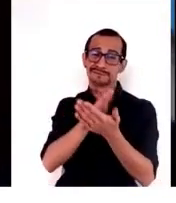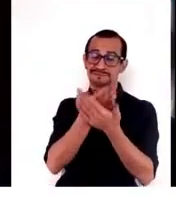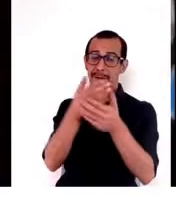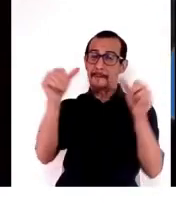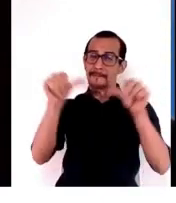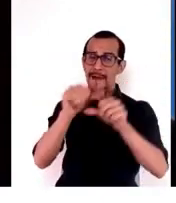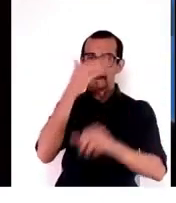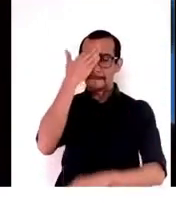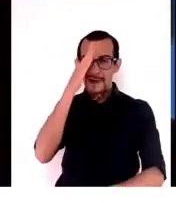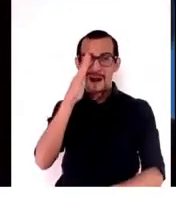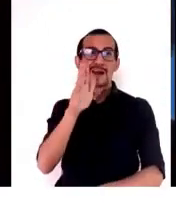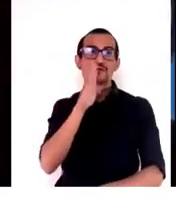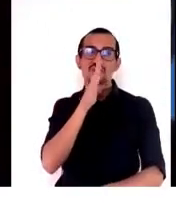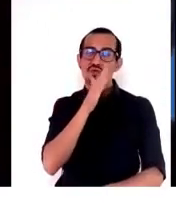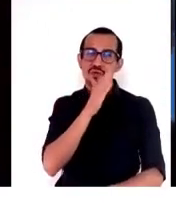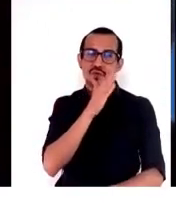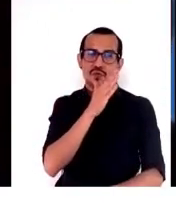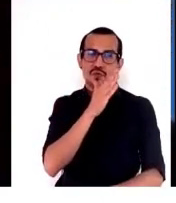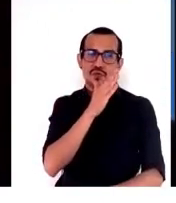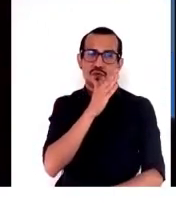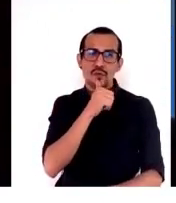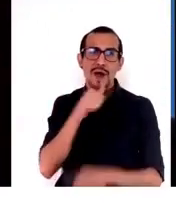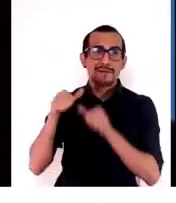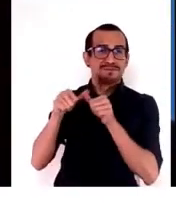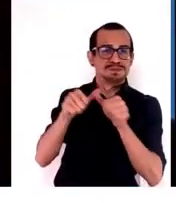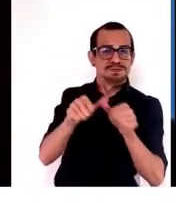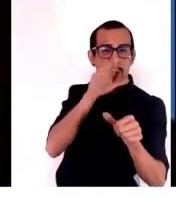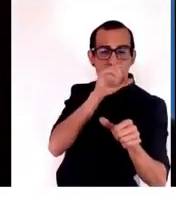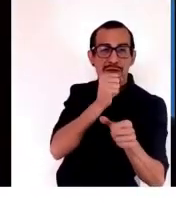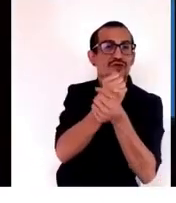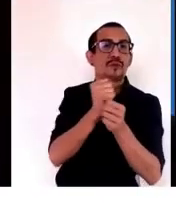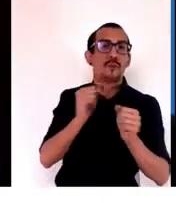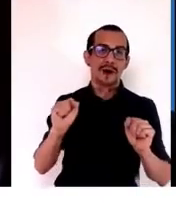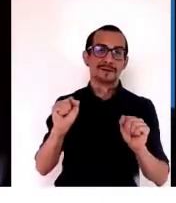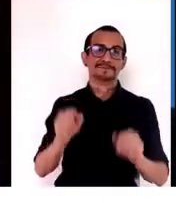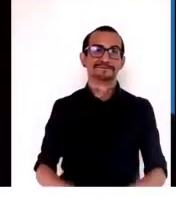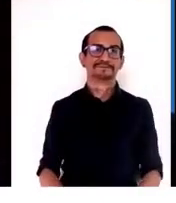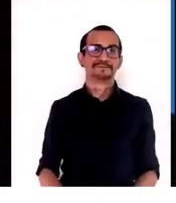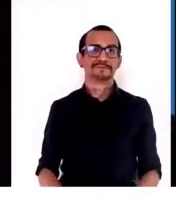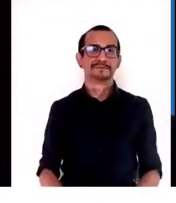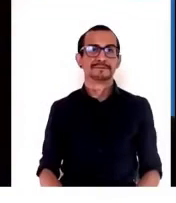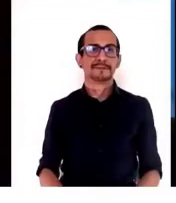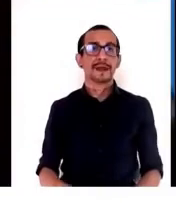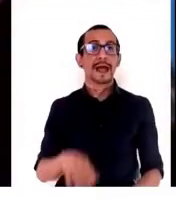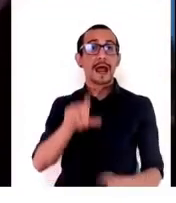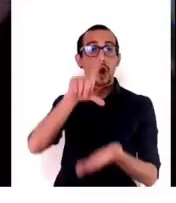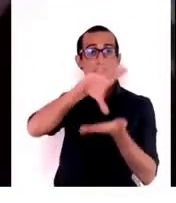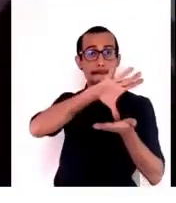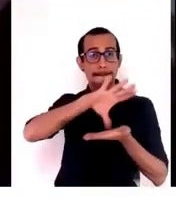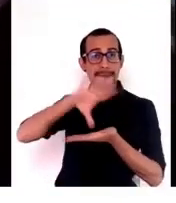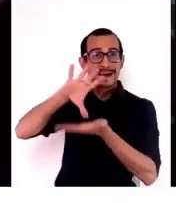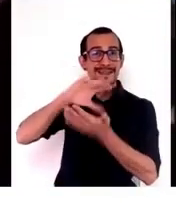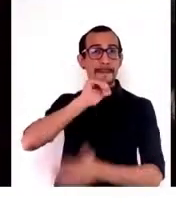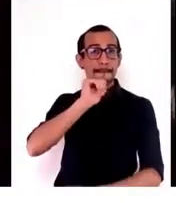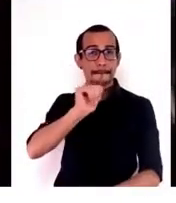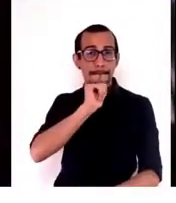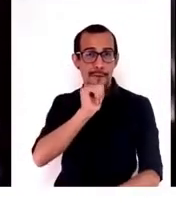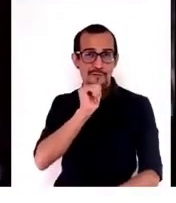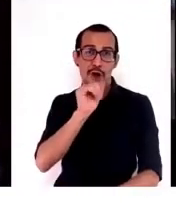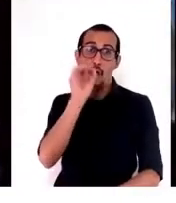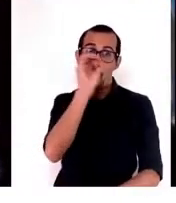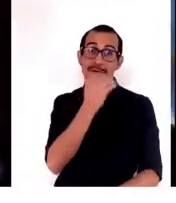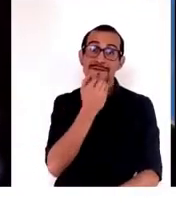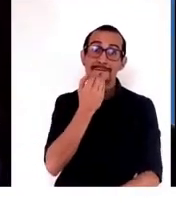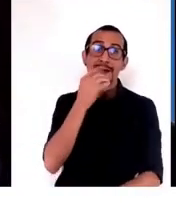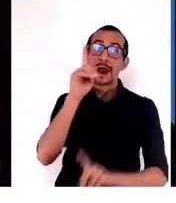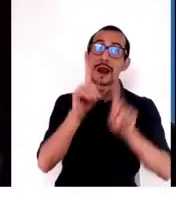muy insaludable. Muy insaludable as well. Que sea en los países pobres, pero también en los países